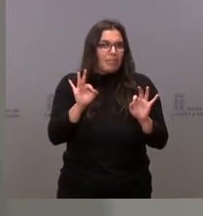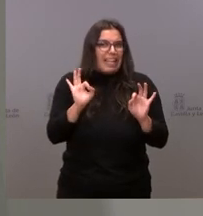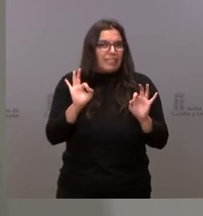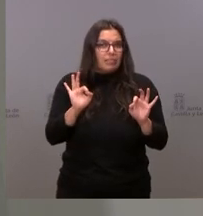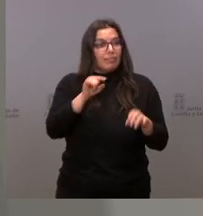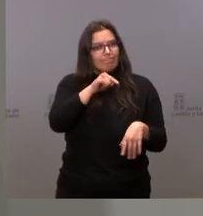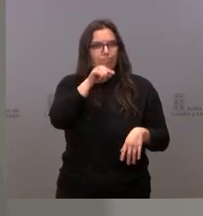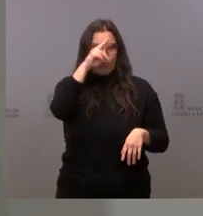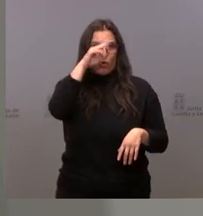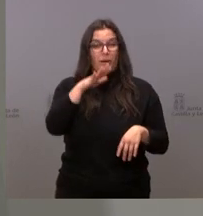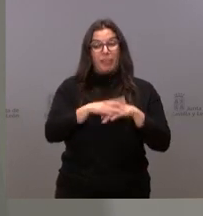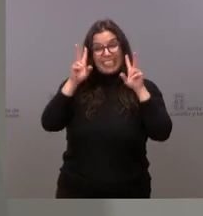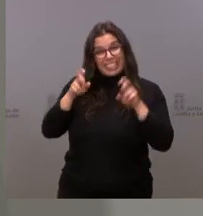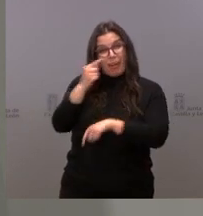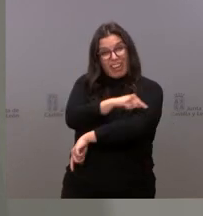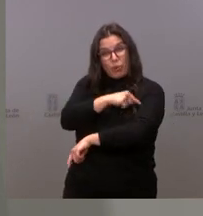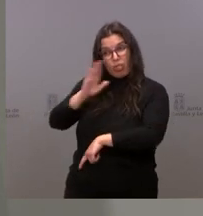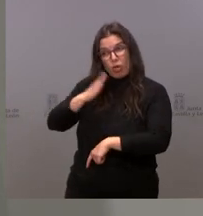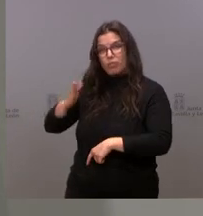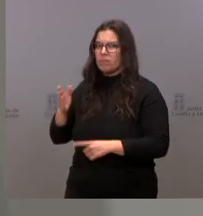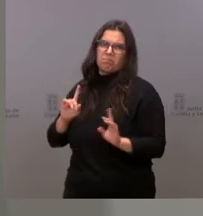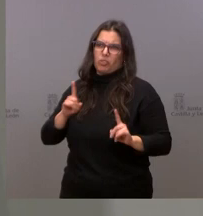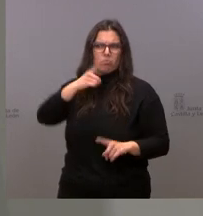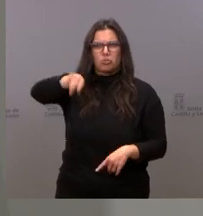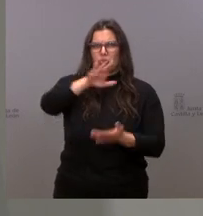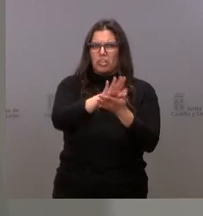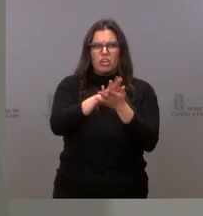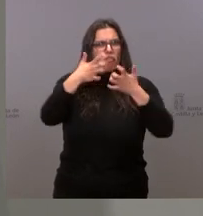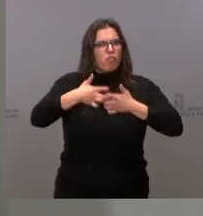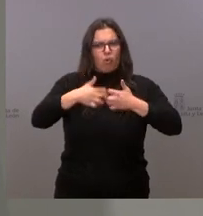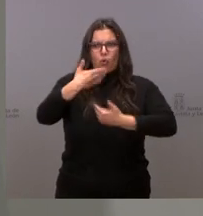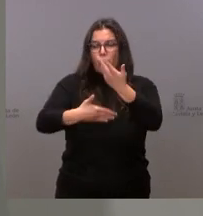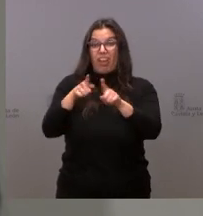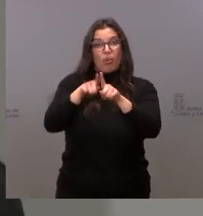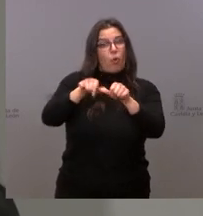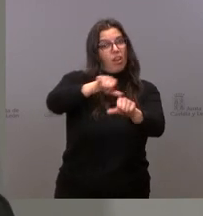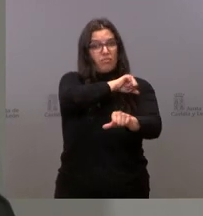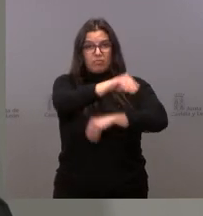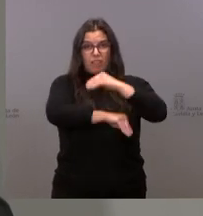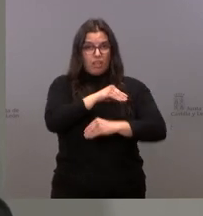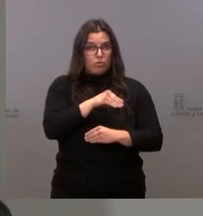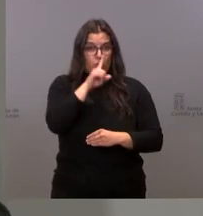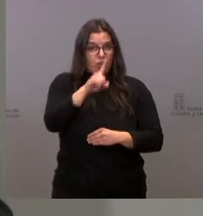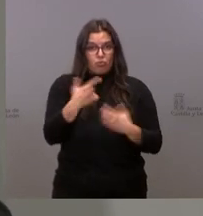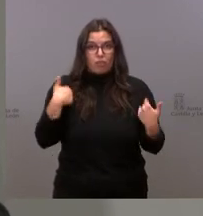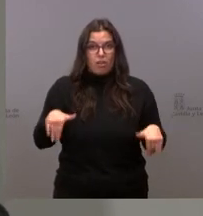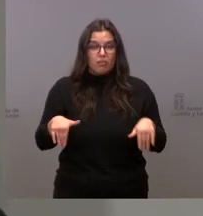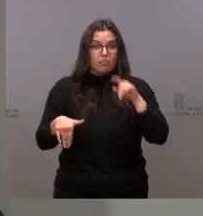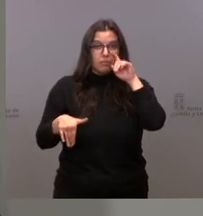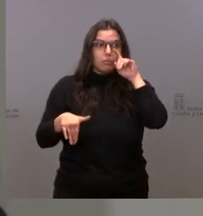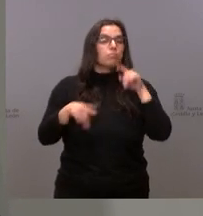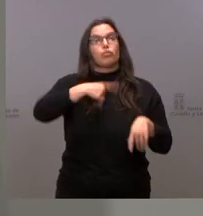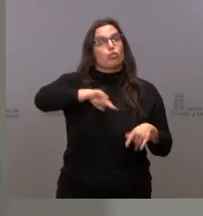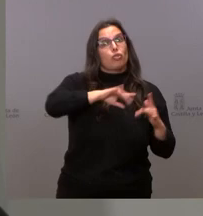nos preocupa. Pero la campaña de vacunación, estén seguros que va a seguir funcionando, ha funcionado durante todo este año, liderando la